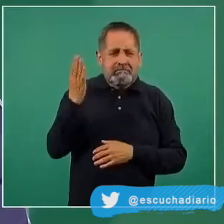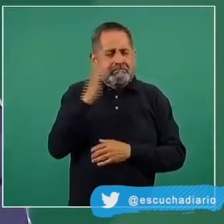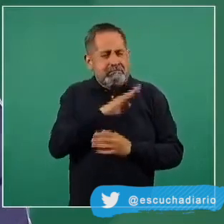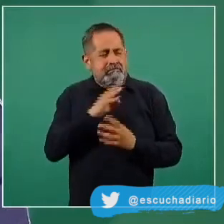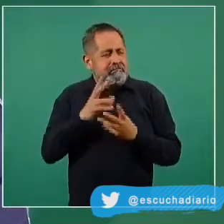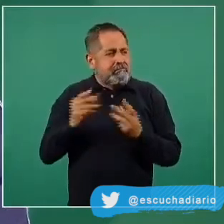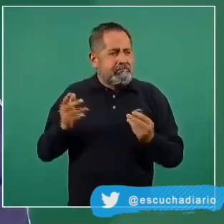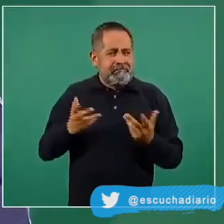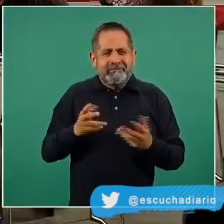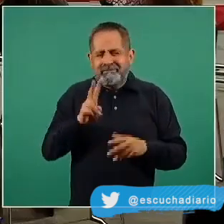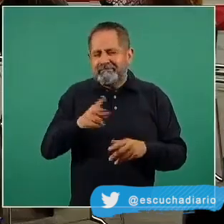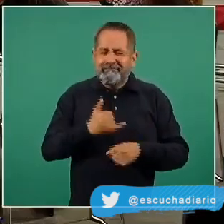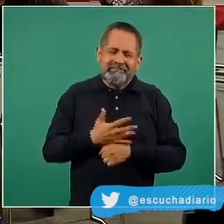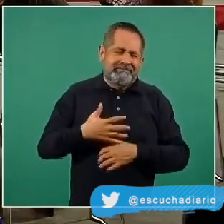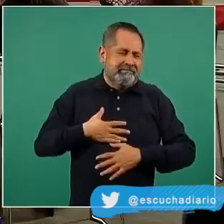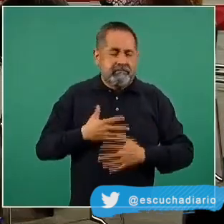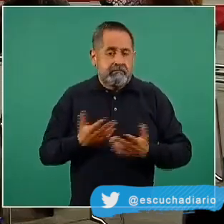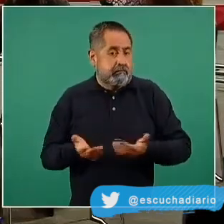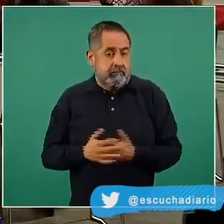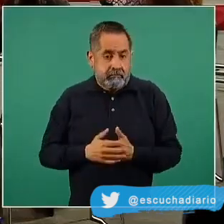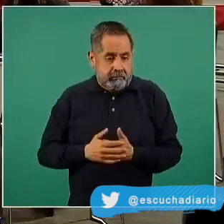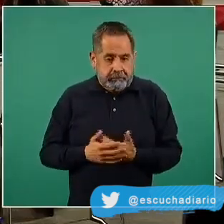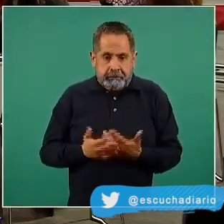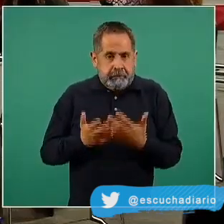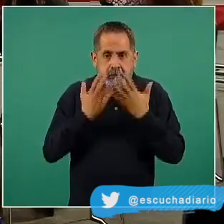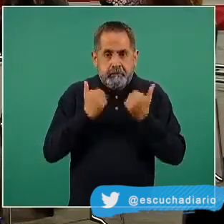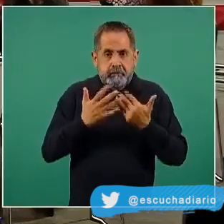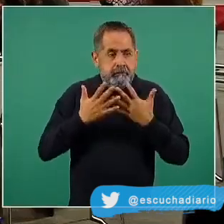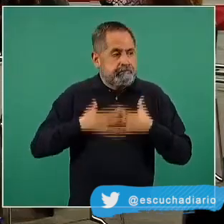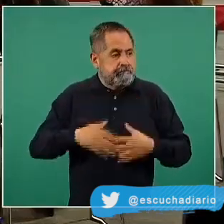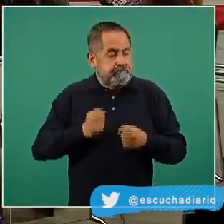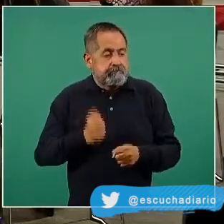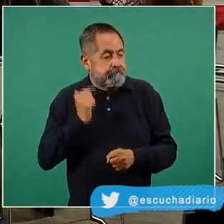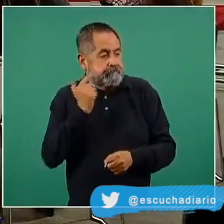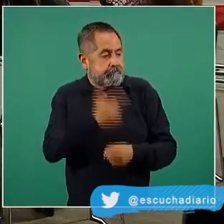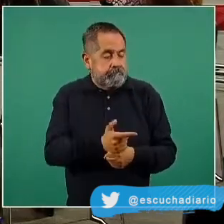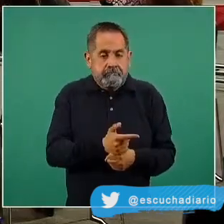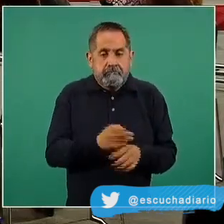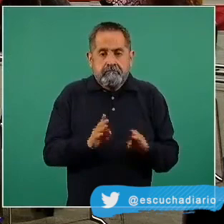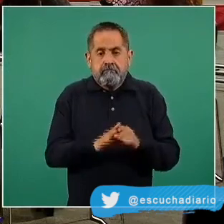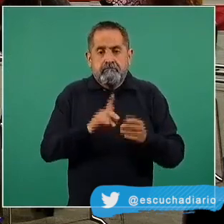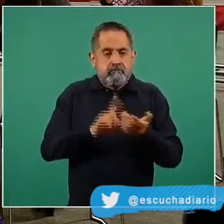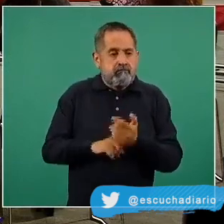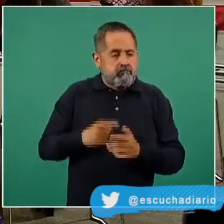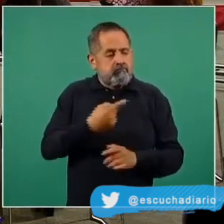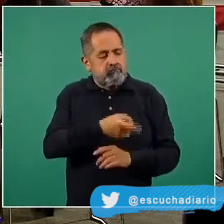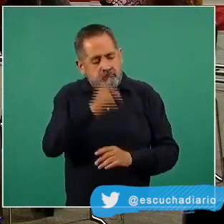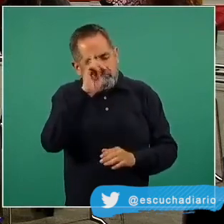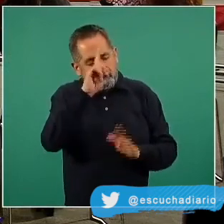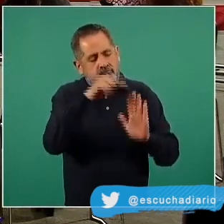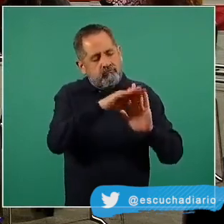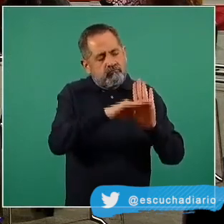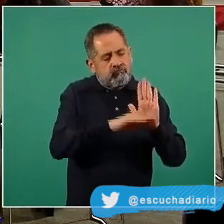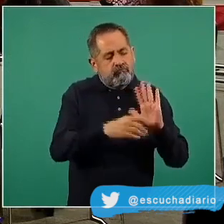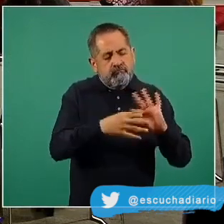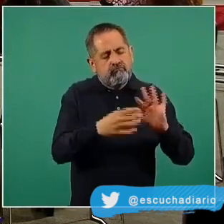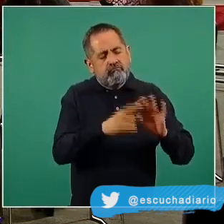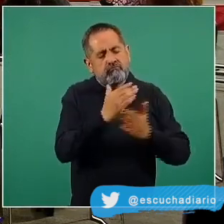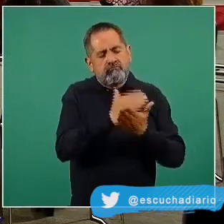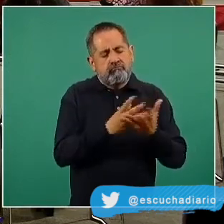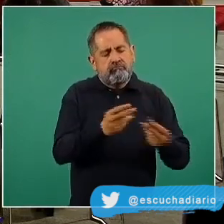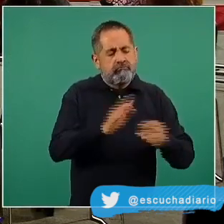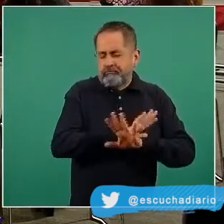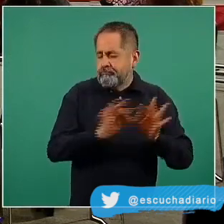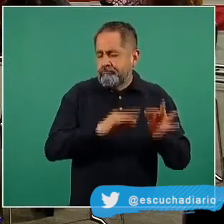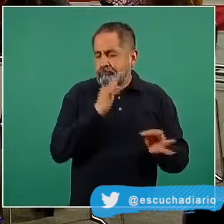es un poco incómodo. Y no hay todavía una guía médica de cómo contrarrestarlo más allá de